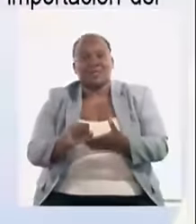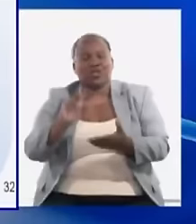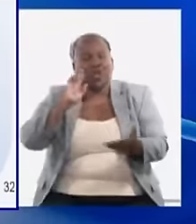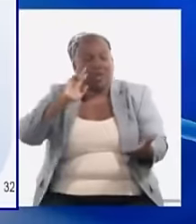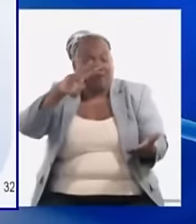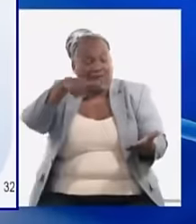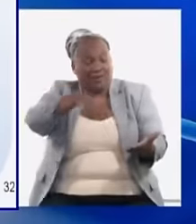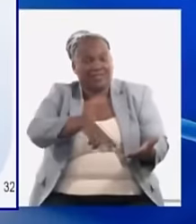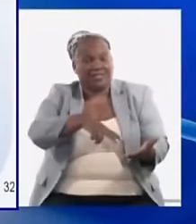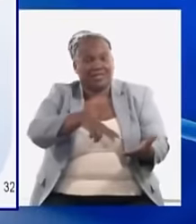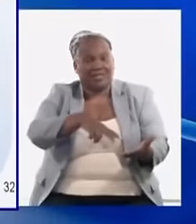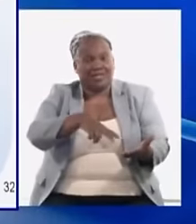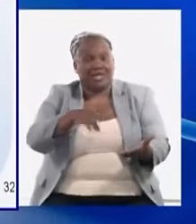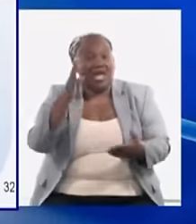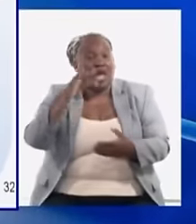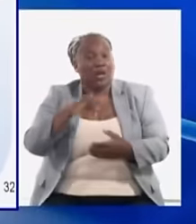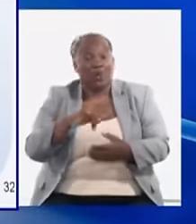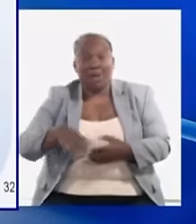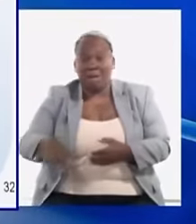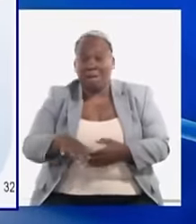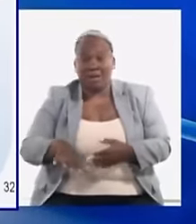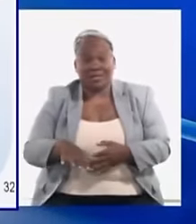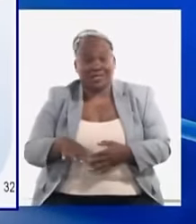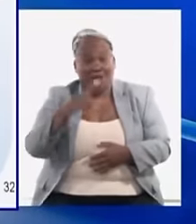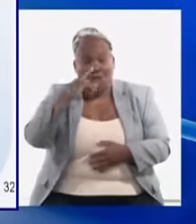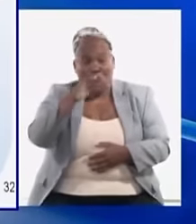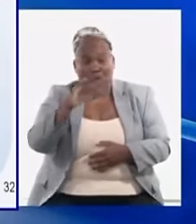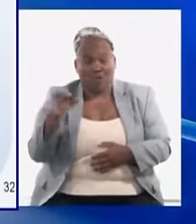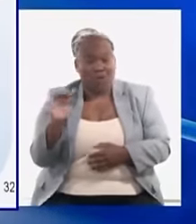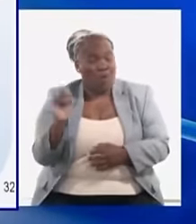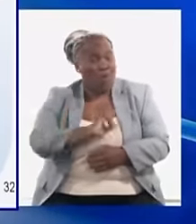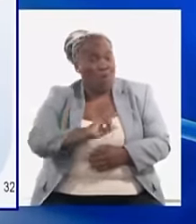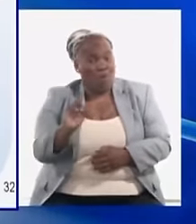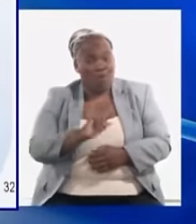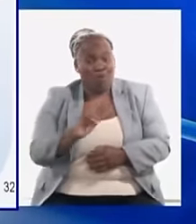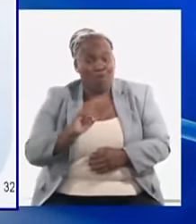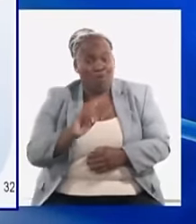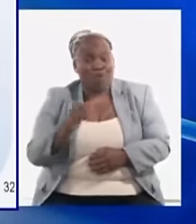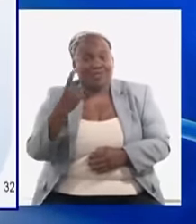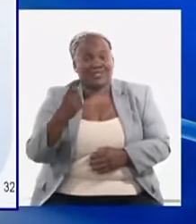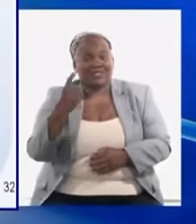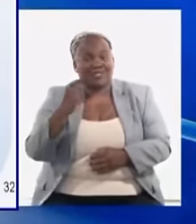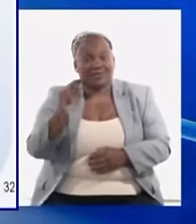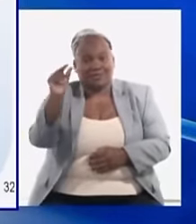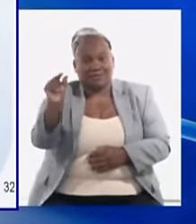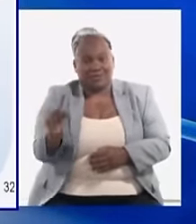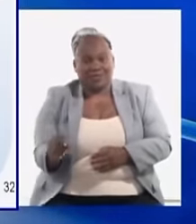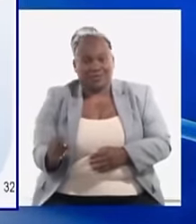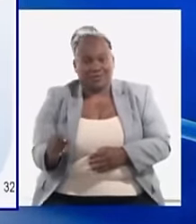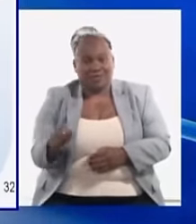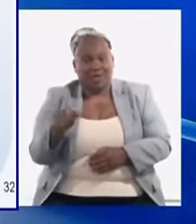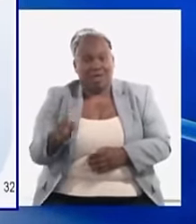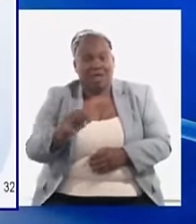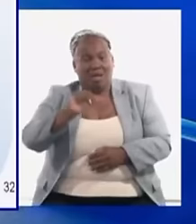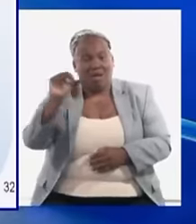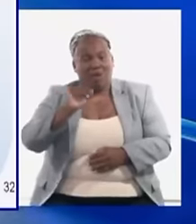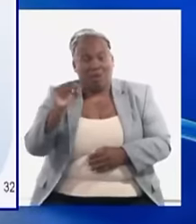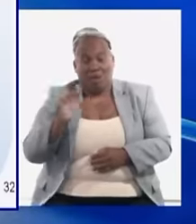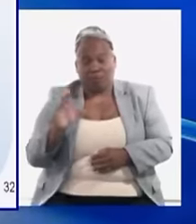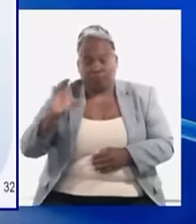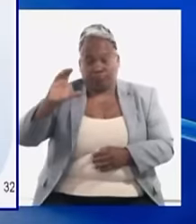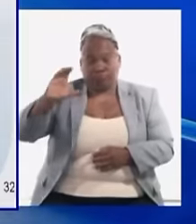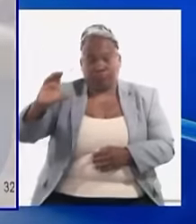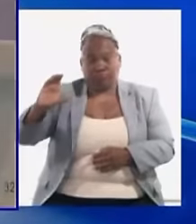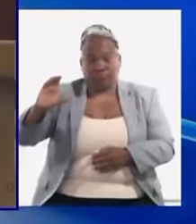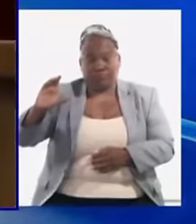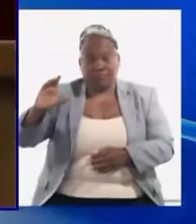que es ya no es la canasta básica normal sino lo que normalmente necesita una persona para lograr que su salario al que debemos